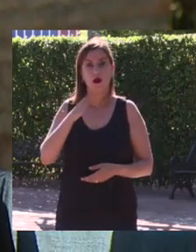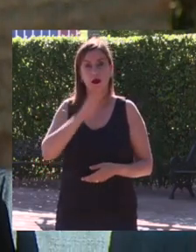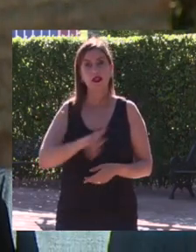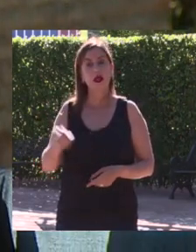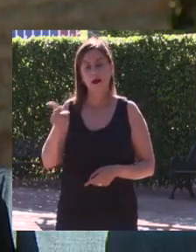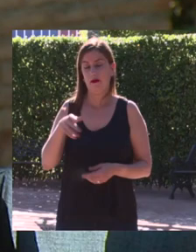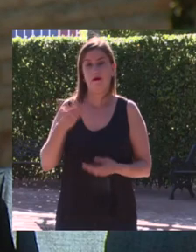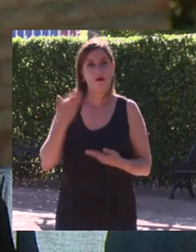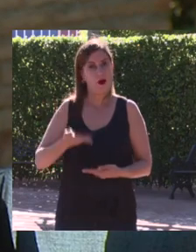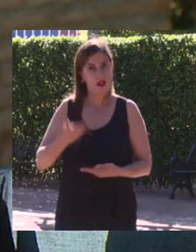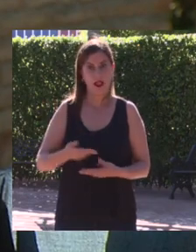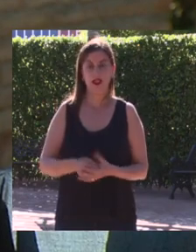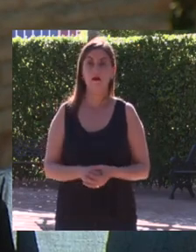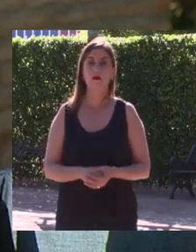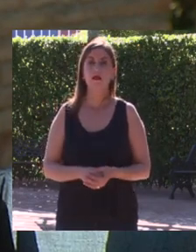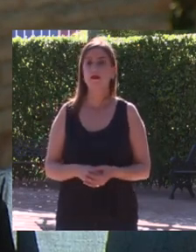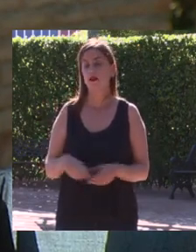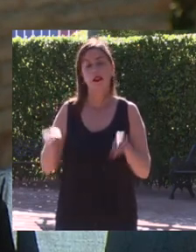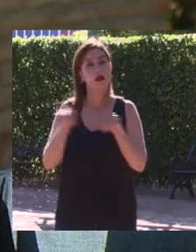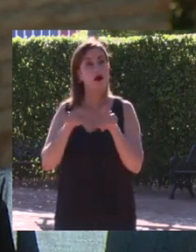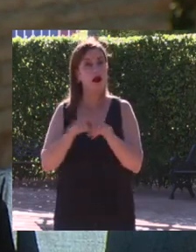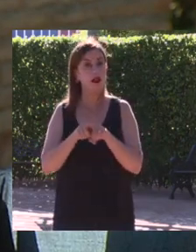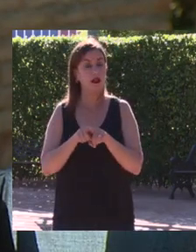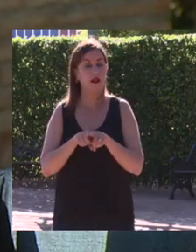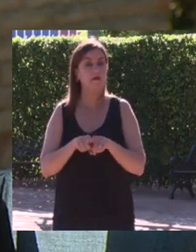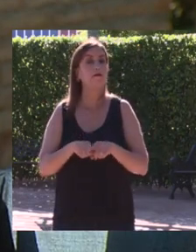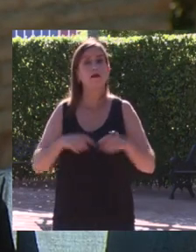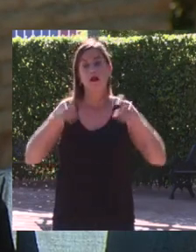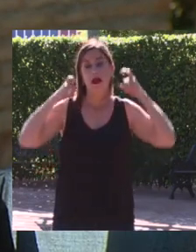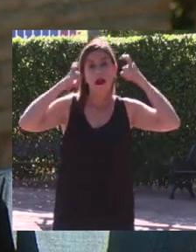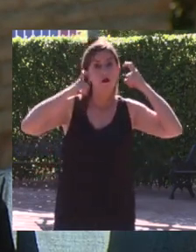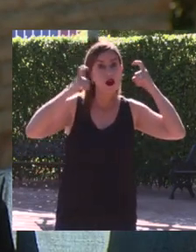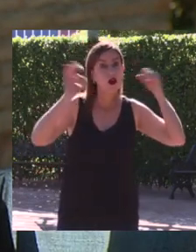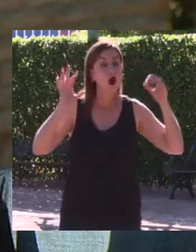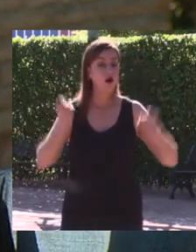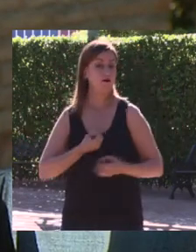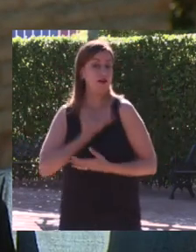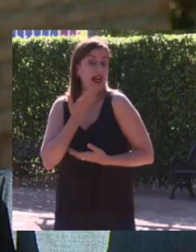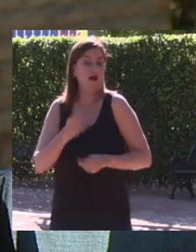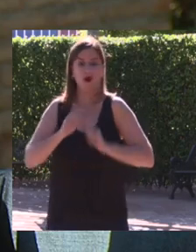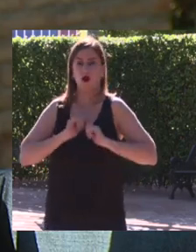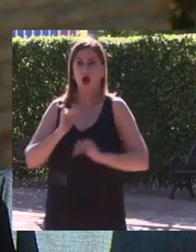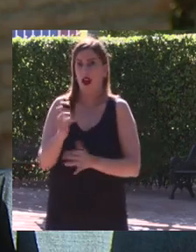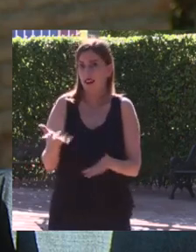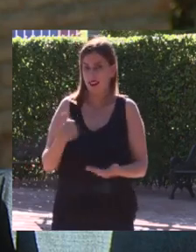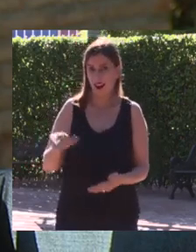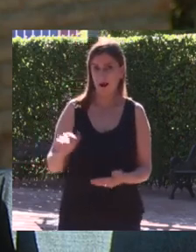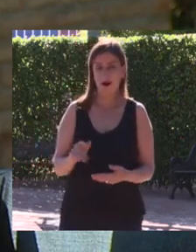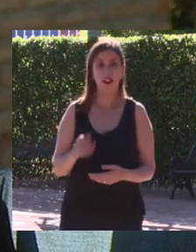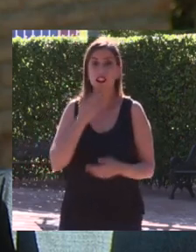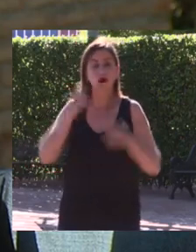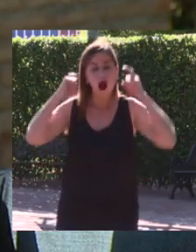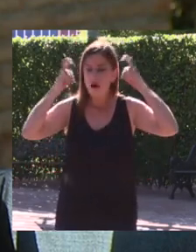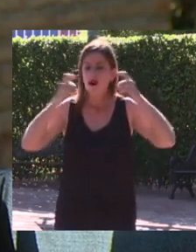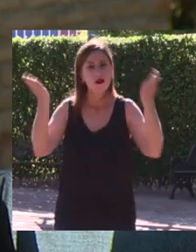todavía eso es como cuando hablamos de talento o esfuerzo el talento es importante pero el talento sin esfuerzo no llega